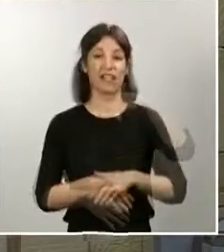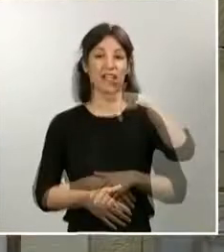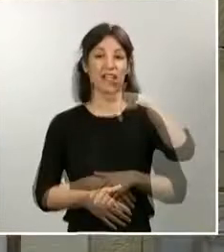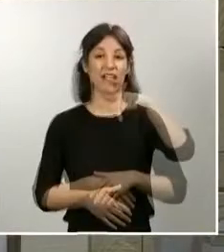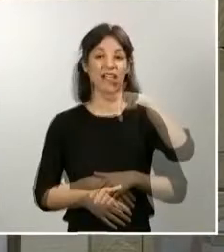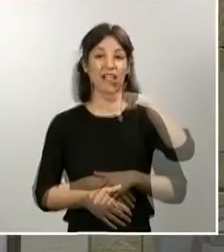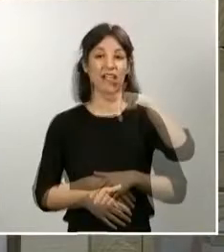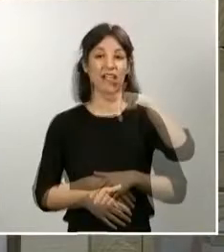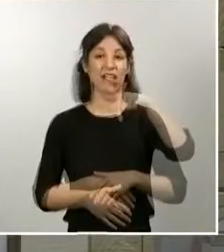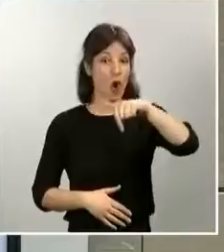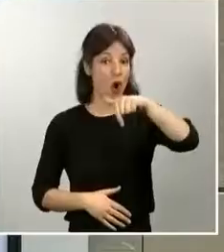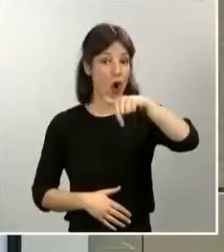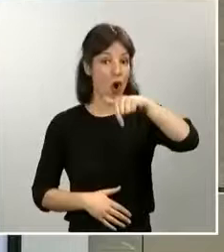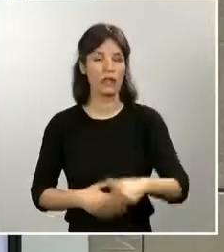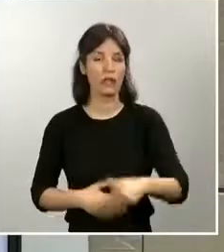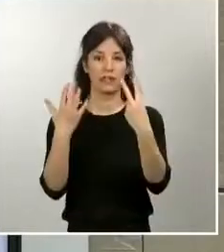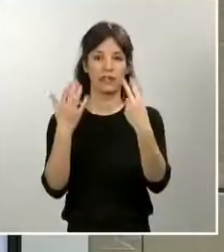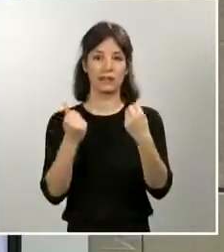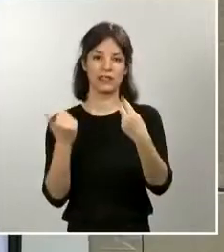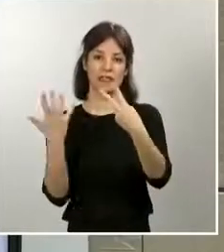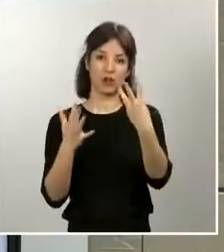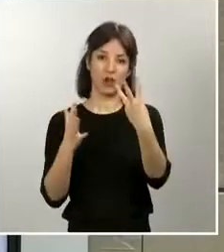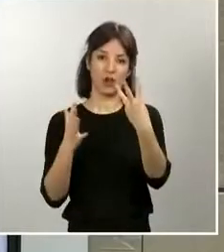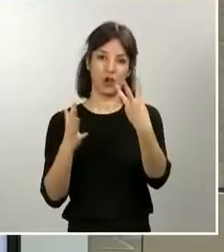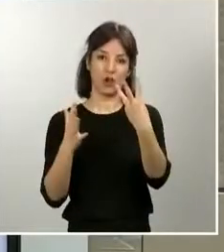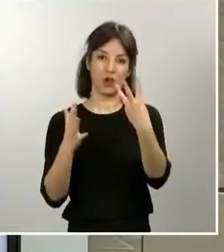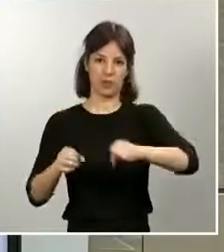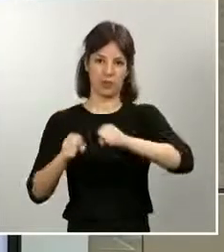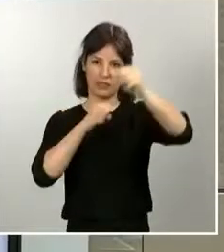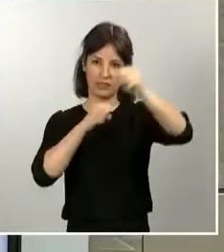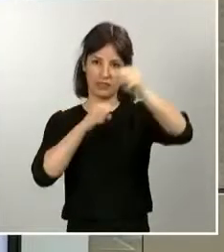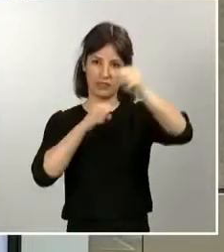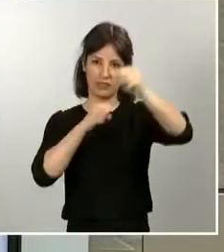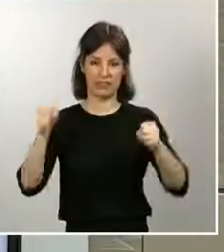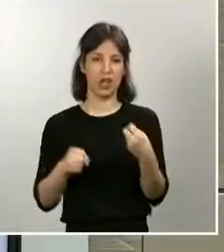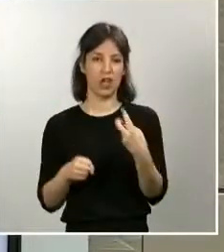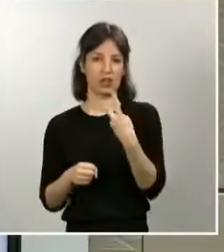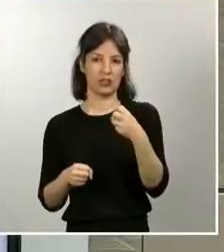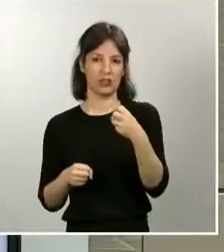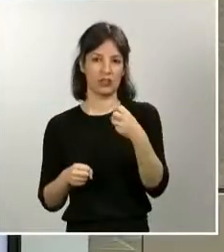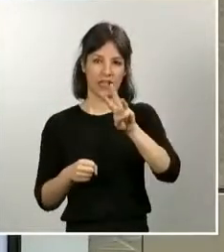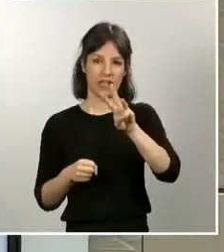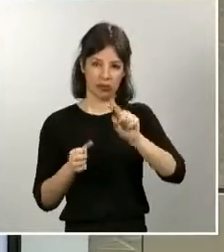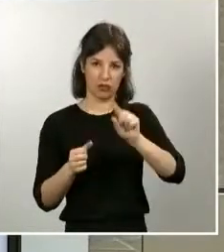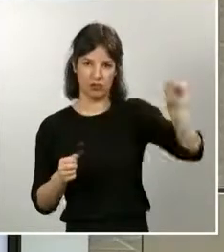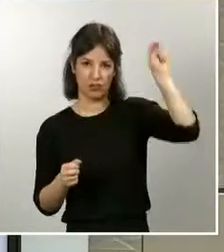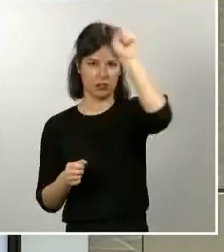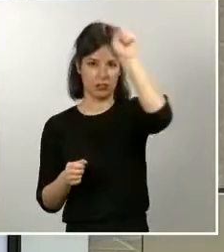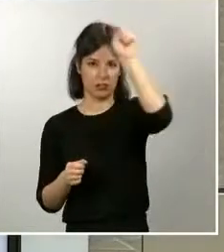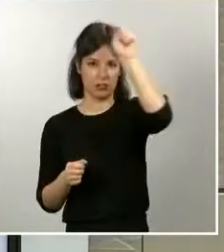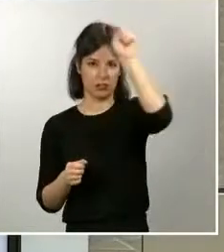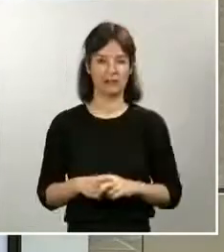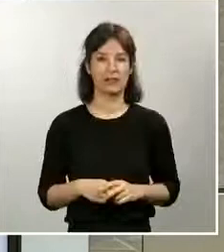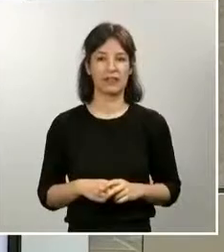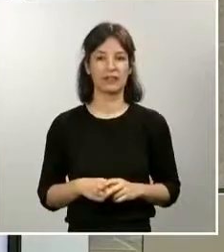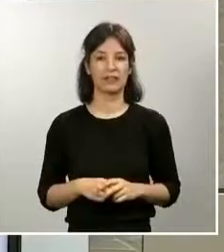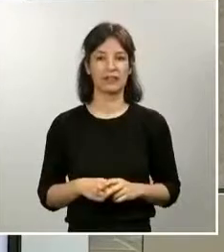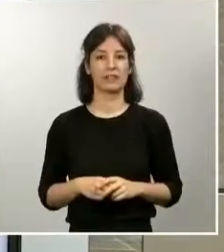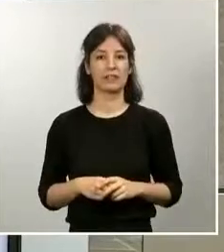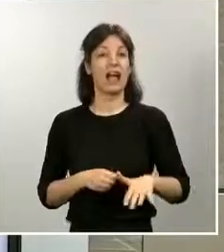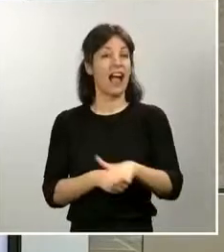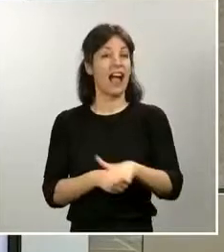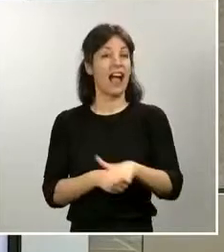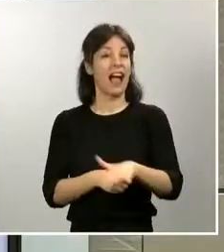.780 efectivos en 232 localidades. Y empezando por las áreas habituales de